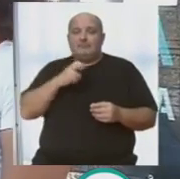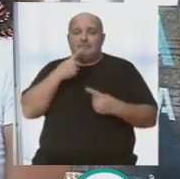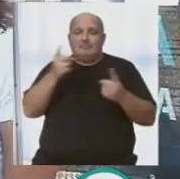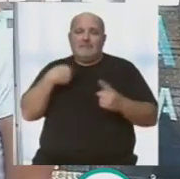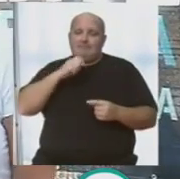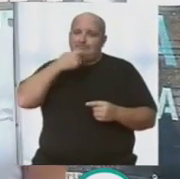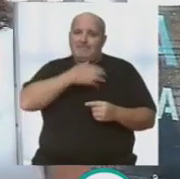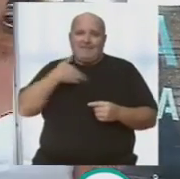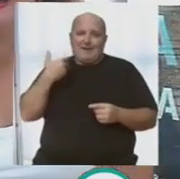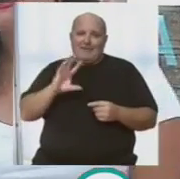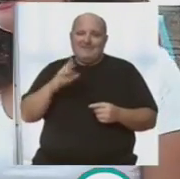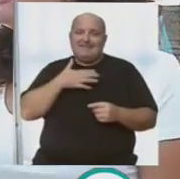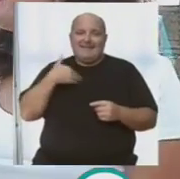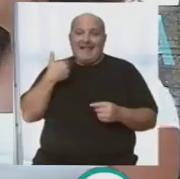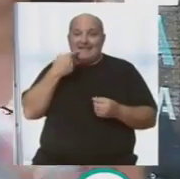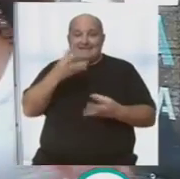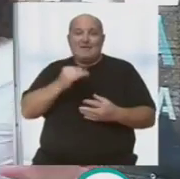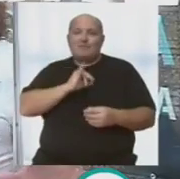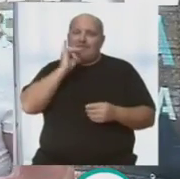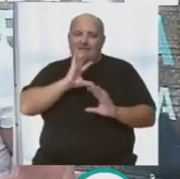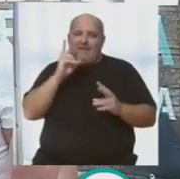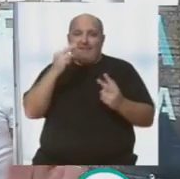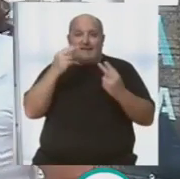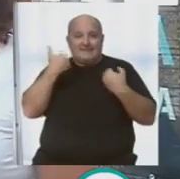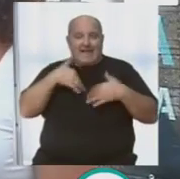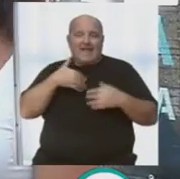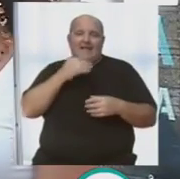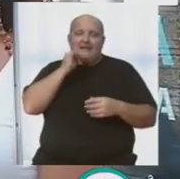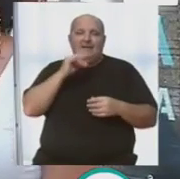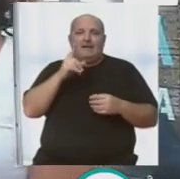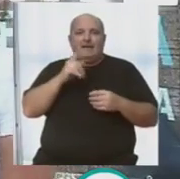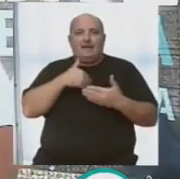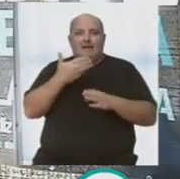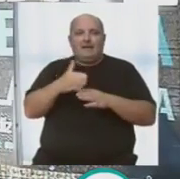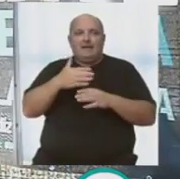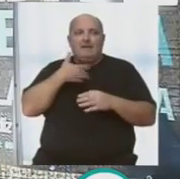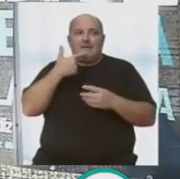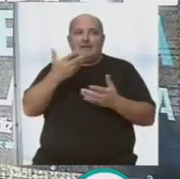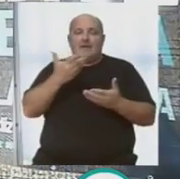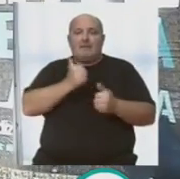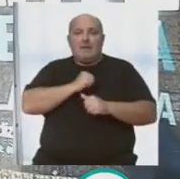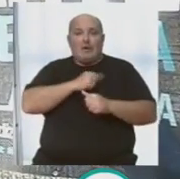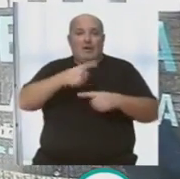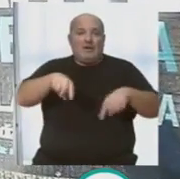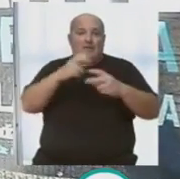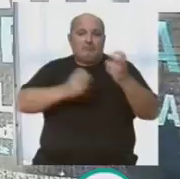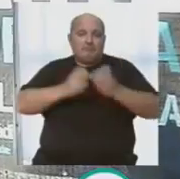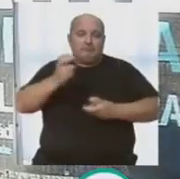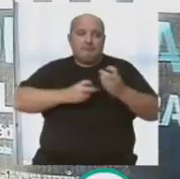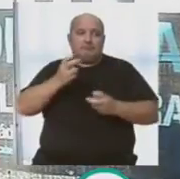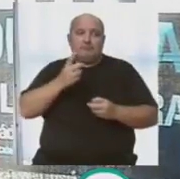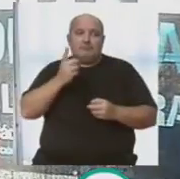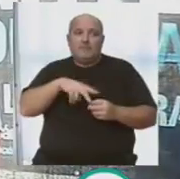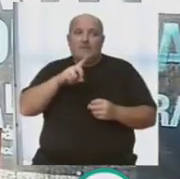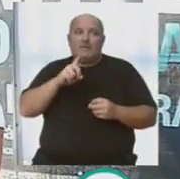de la cuenta y entonces no vamos quedar aquí. vamos acabar. Claro. Y tenemos un cubo de entrenas. Pues yo lo que sí les recordaría era que